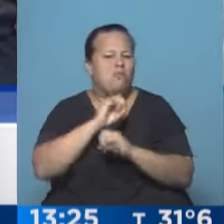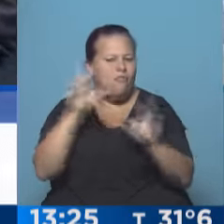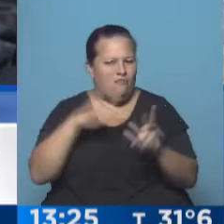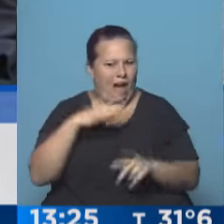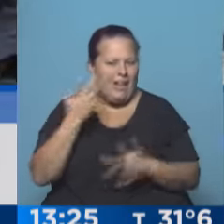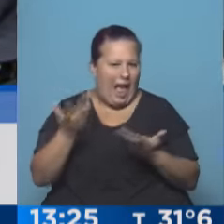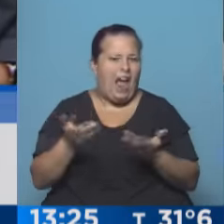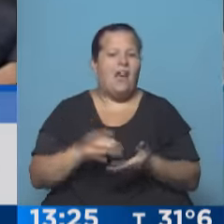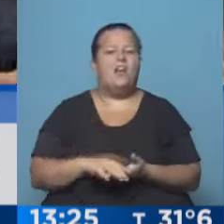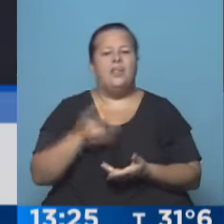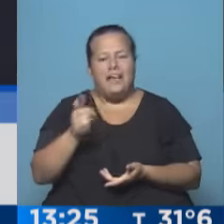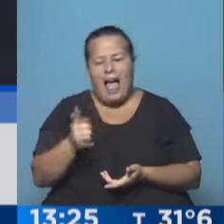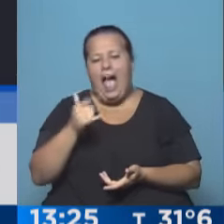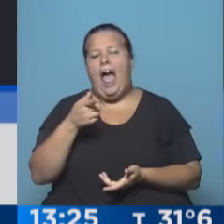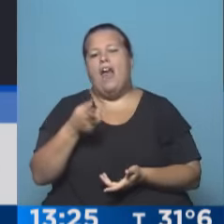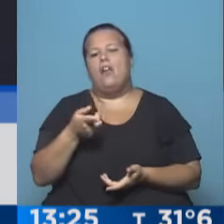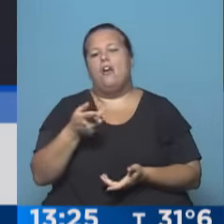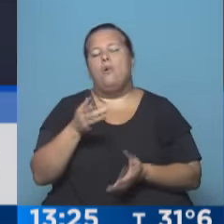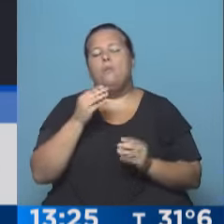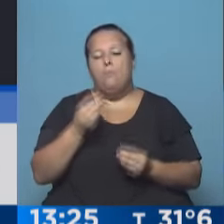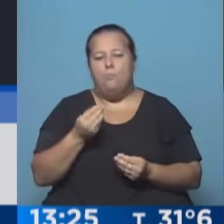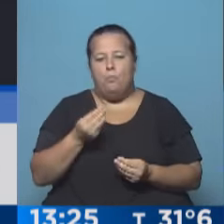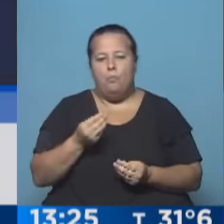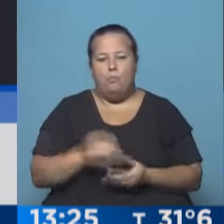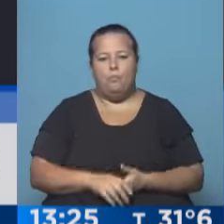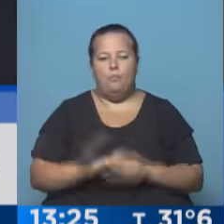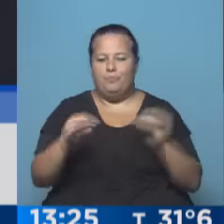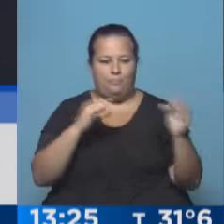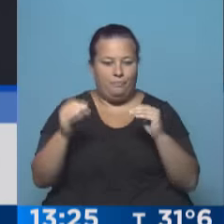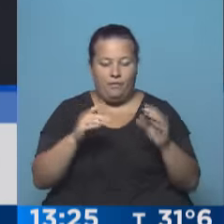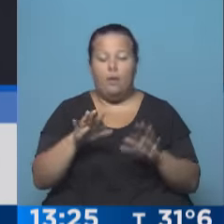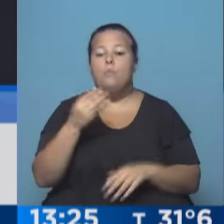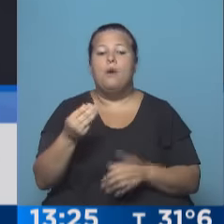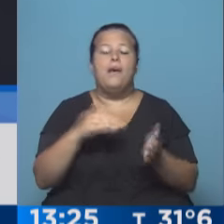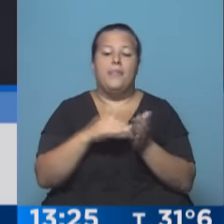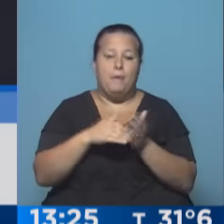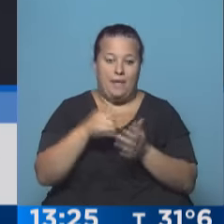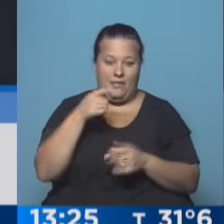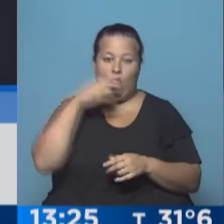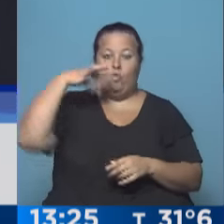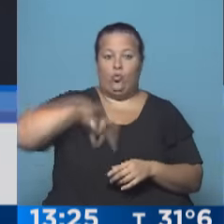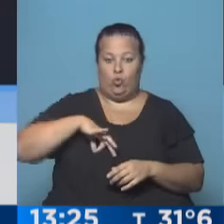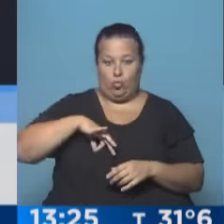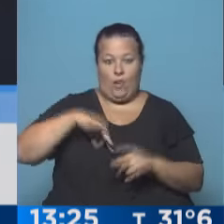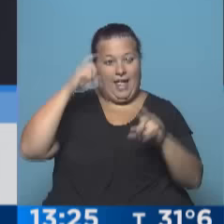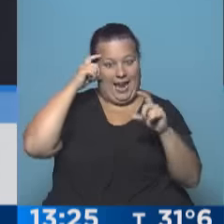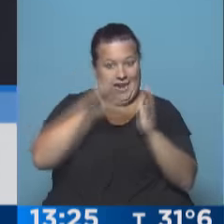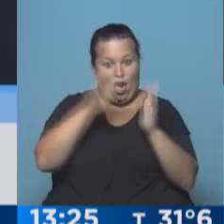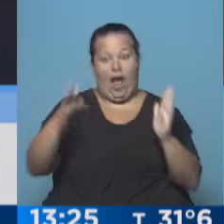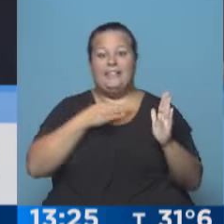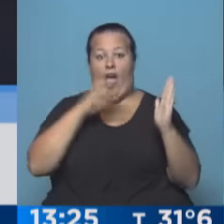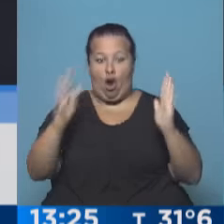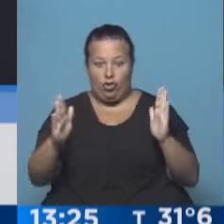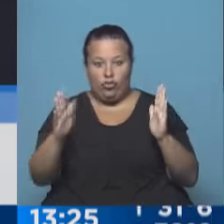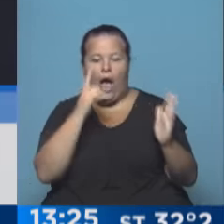justicia quizá también, ¿no? Sí, claro, porque era un régimen que dependía de lo que tuviste como ingreso de enero a agosto de ese